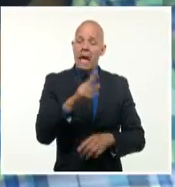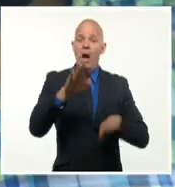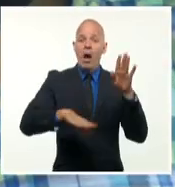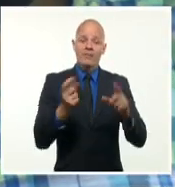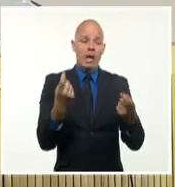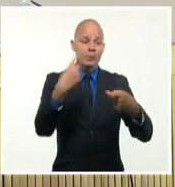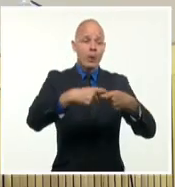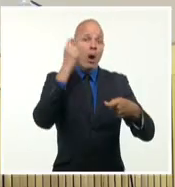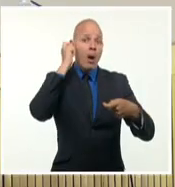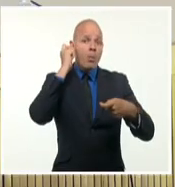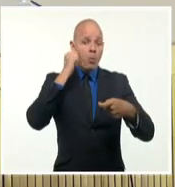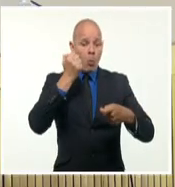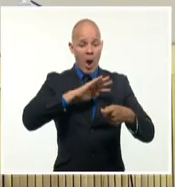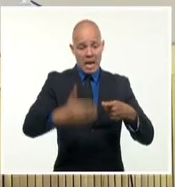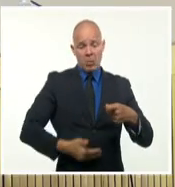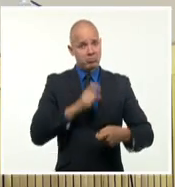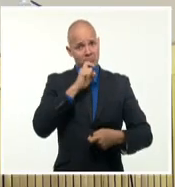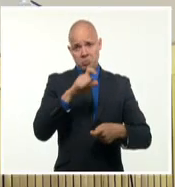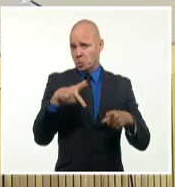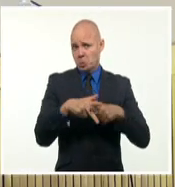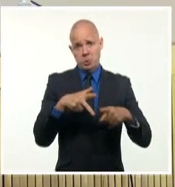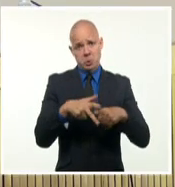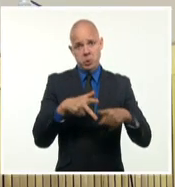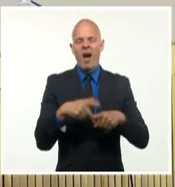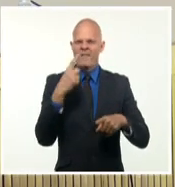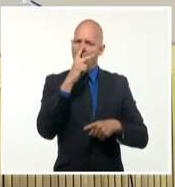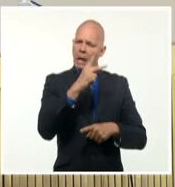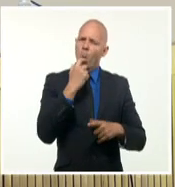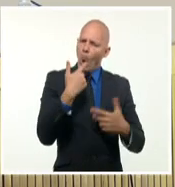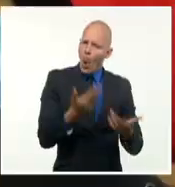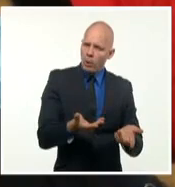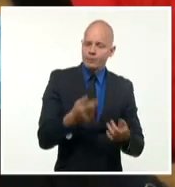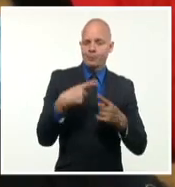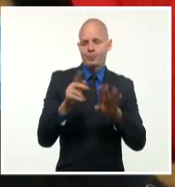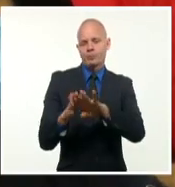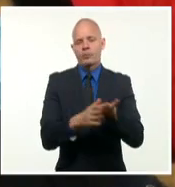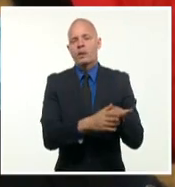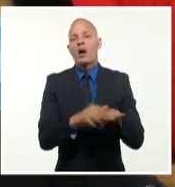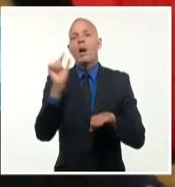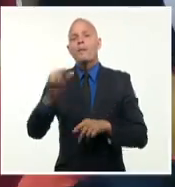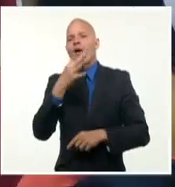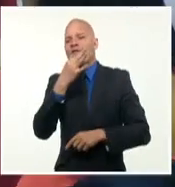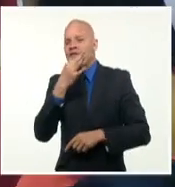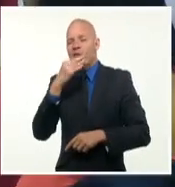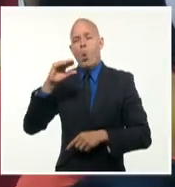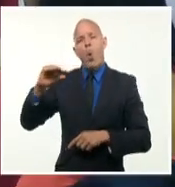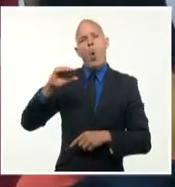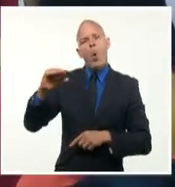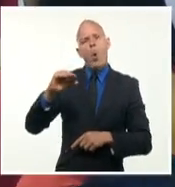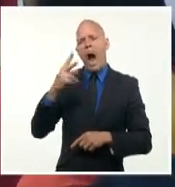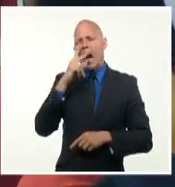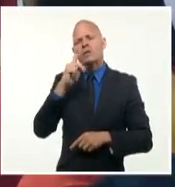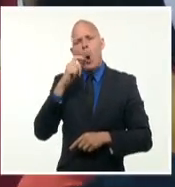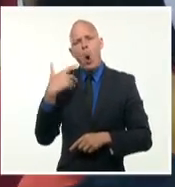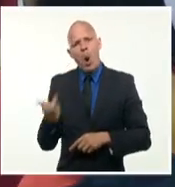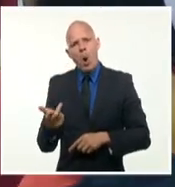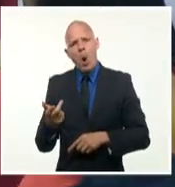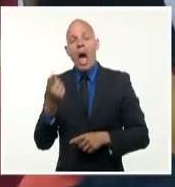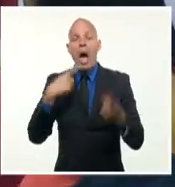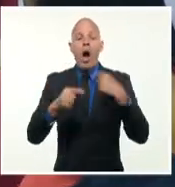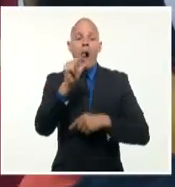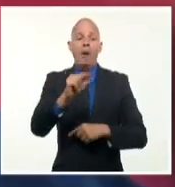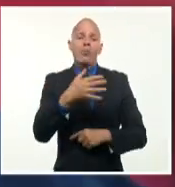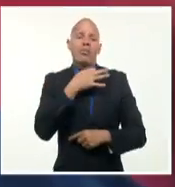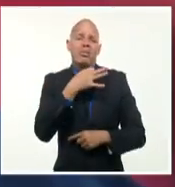el sistema de atención a la familia. El pago a jubilados, la asistencia social, los vulnerables, el enfrentamiento a los precios especulativos y